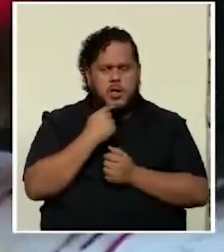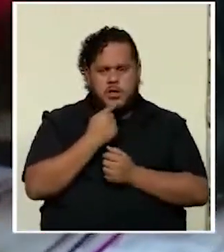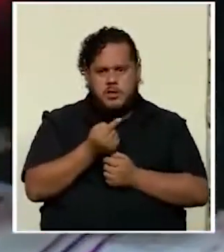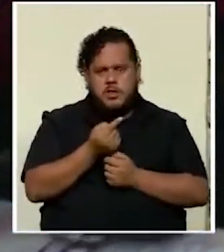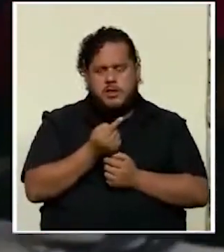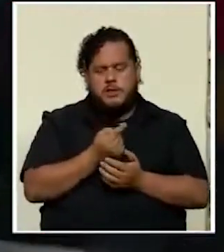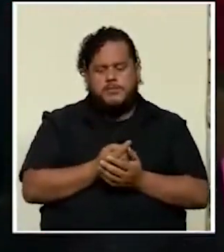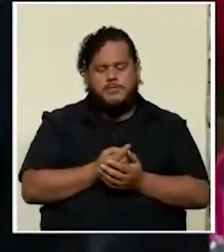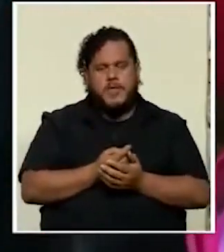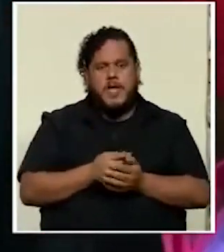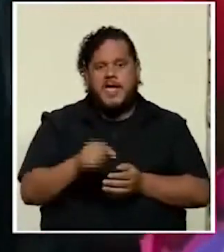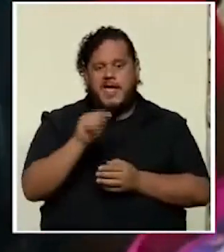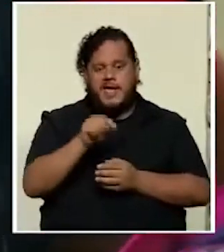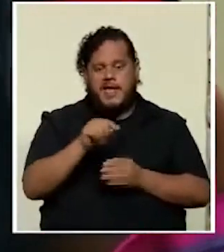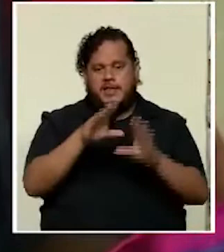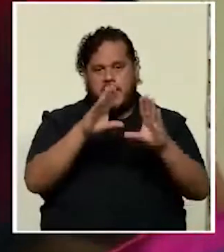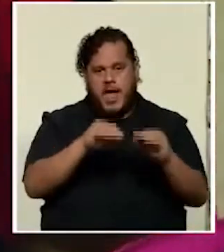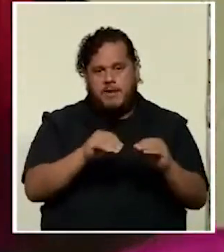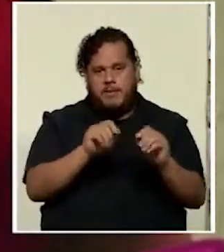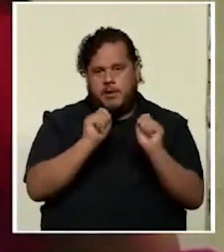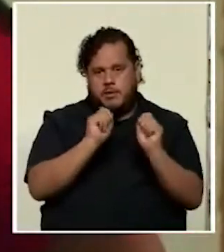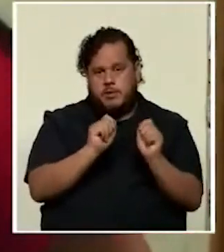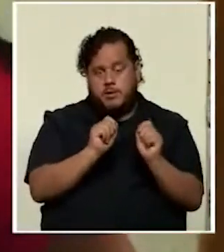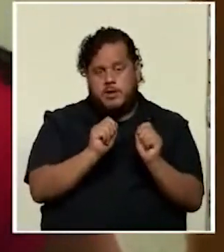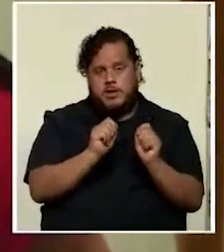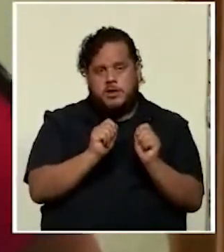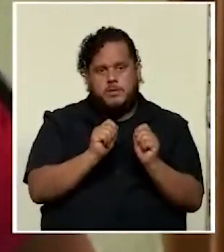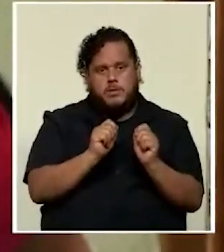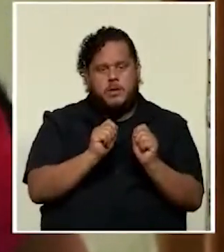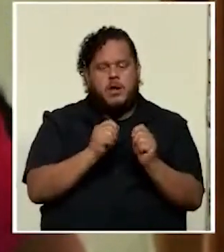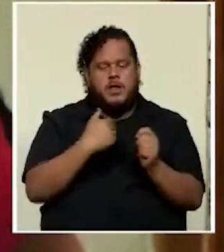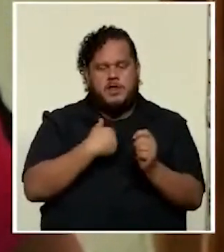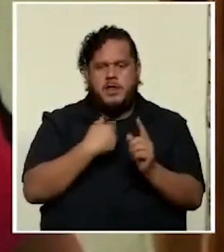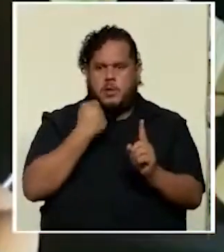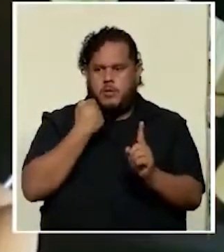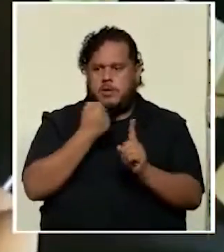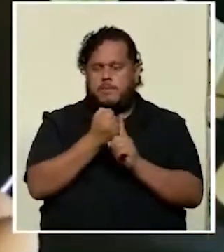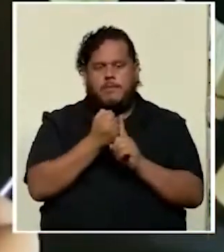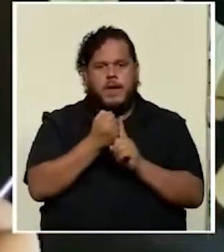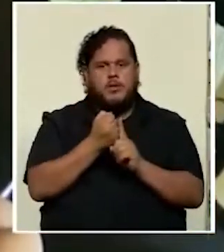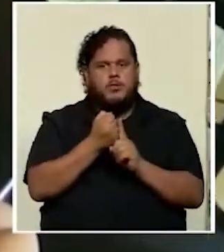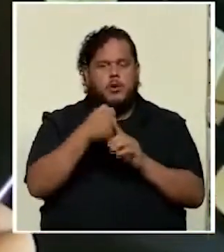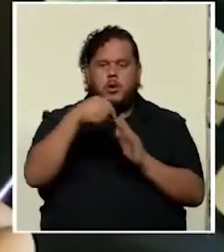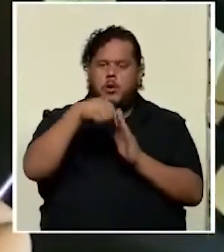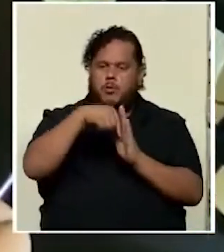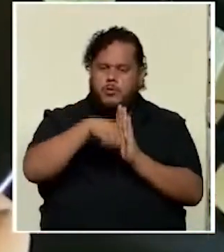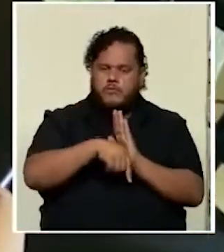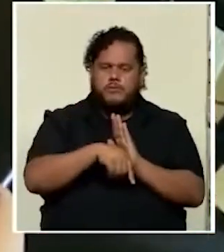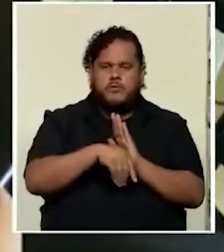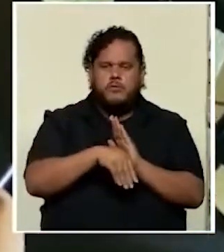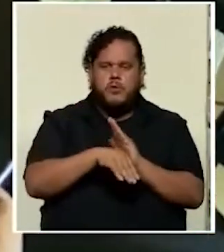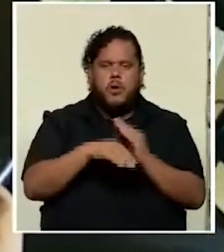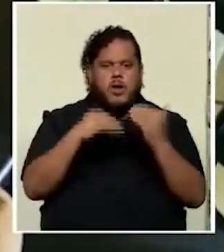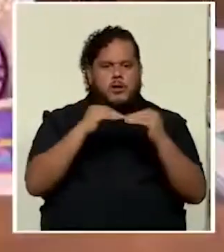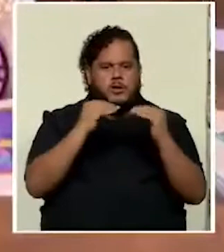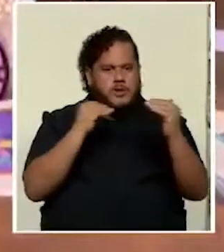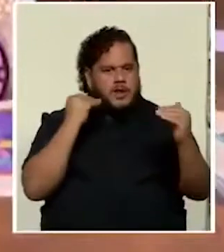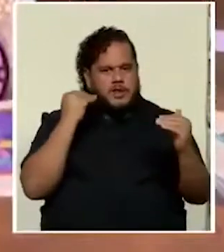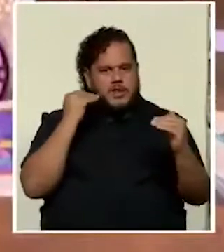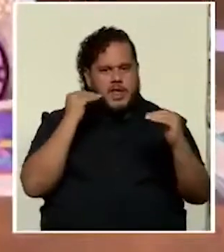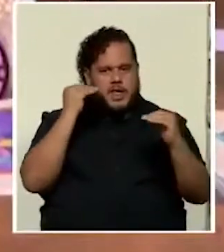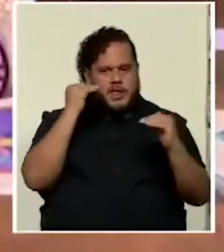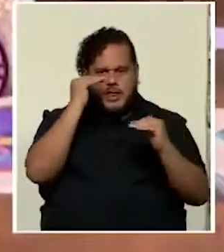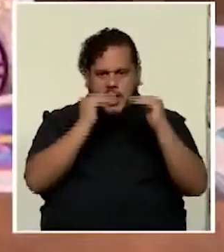que este apagón educativo tiene un impacto profundo en los niveles de equidad actuales y que además